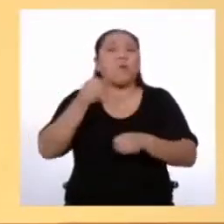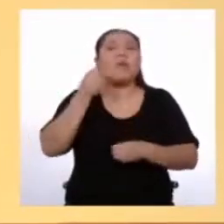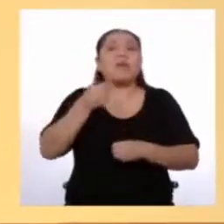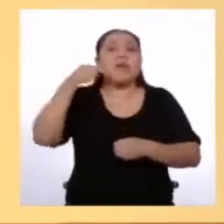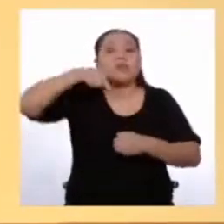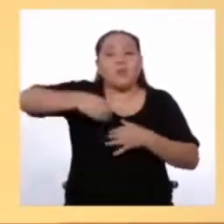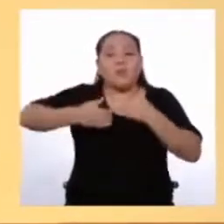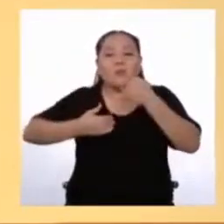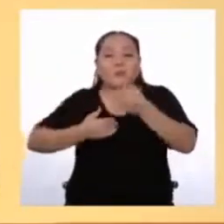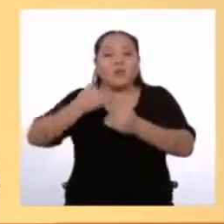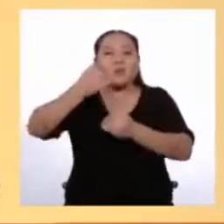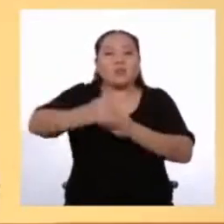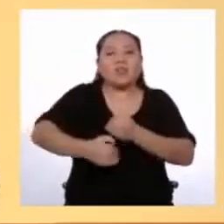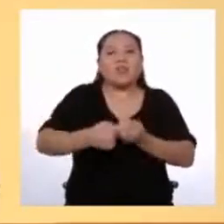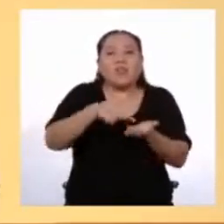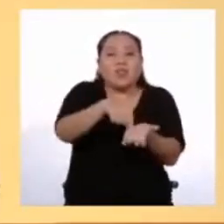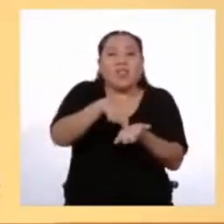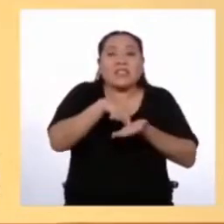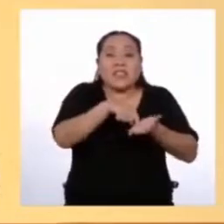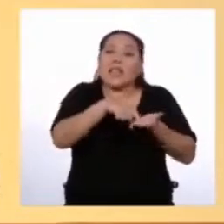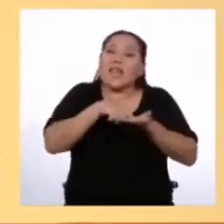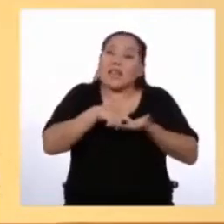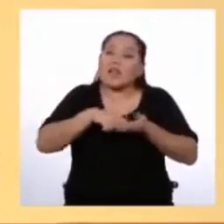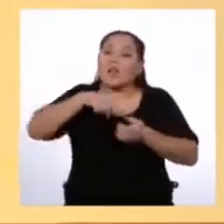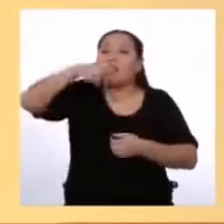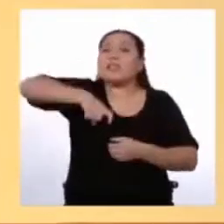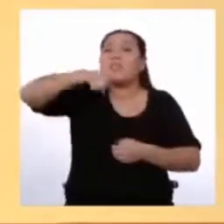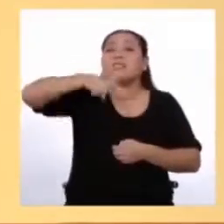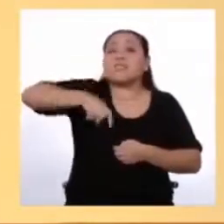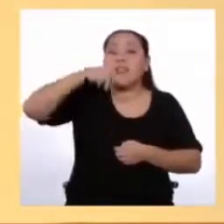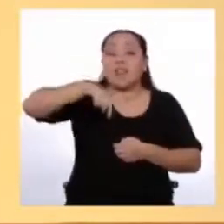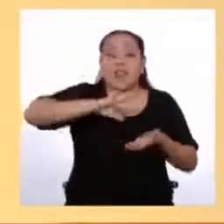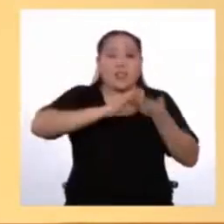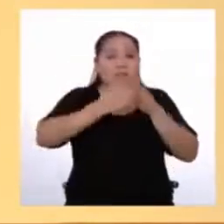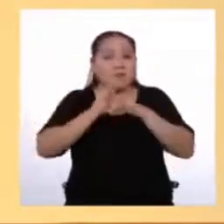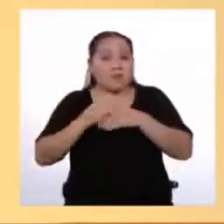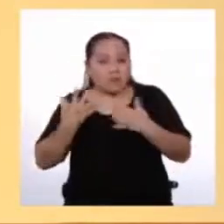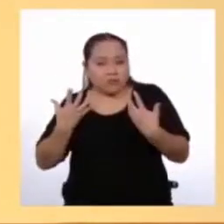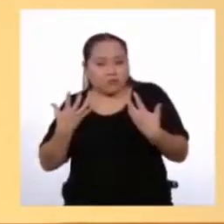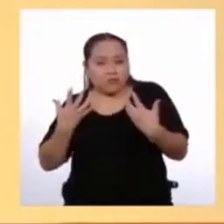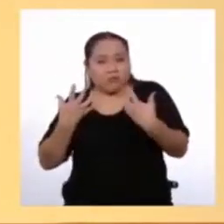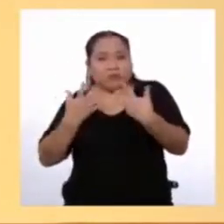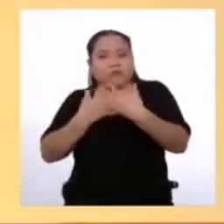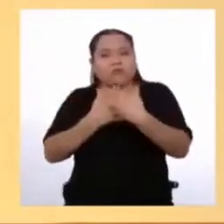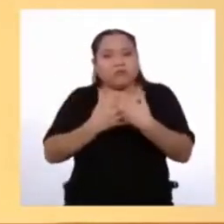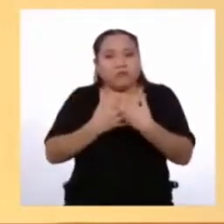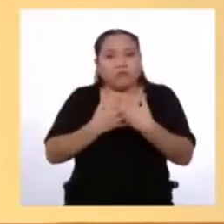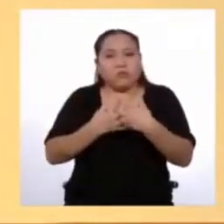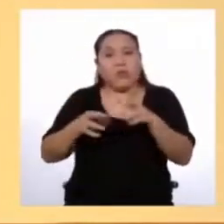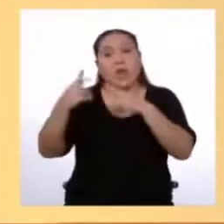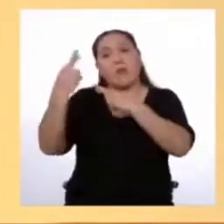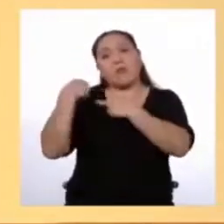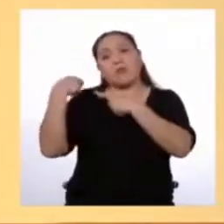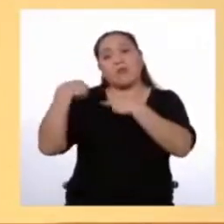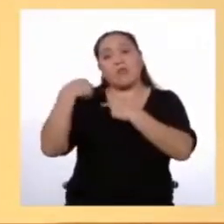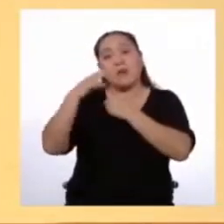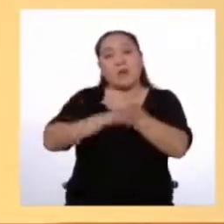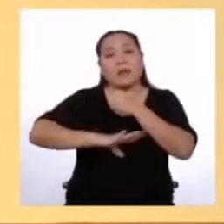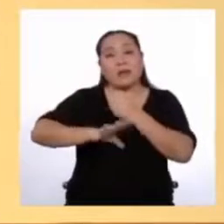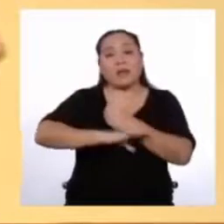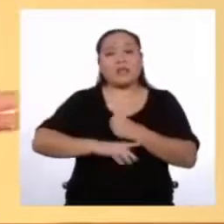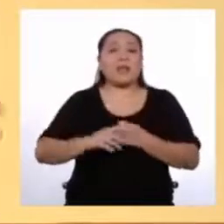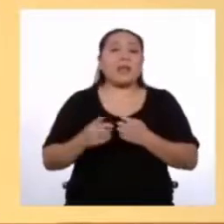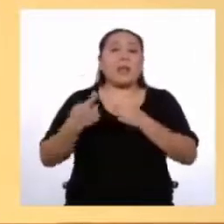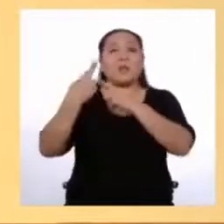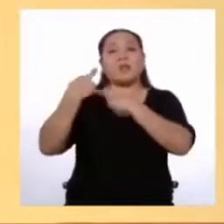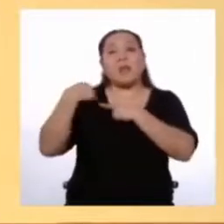tiene su origen en una demanda o necesidad social Y en el que se interrelacionan funciones básicas La política y la técnica